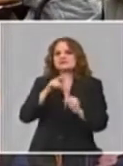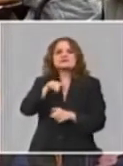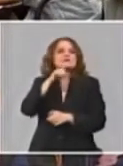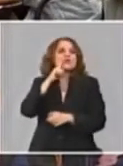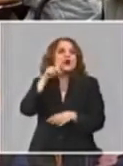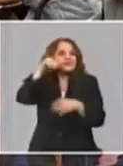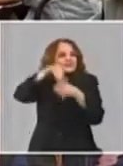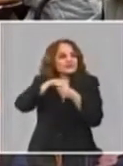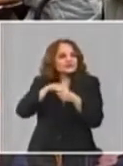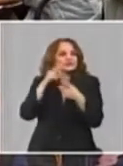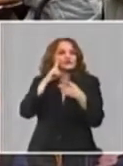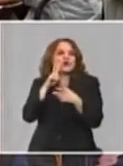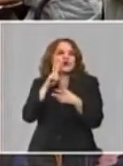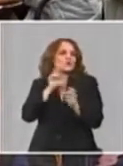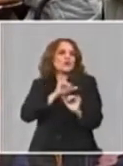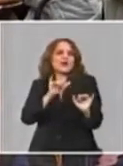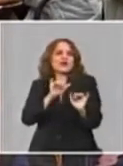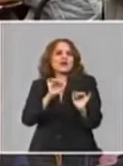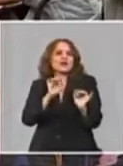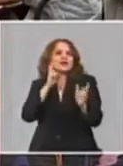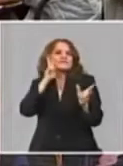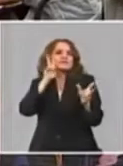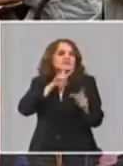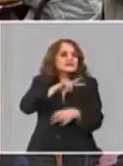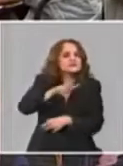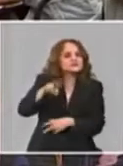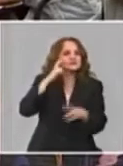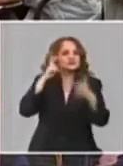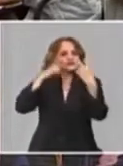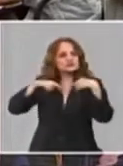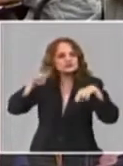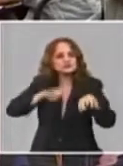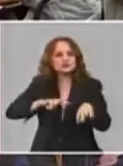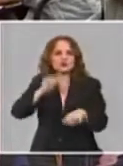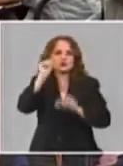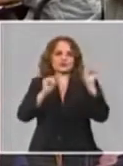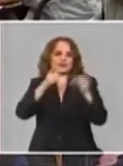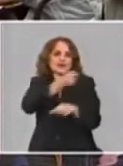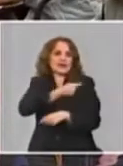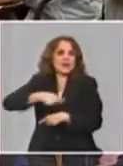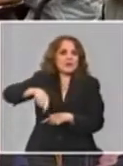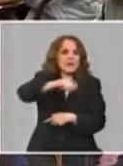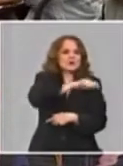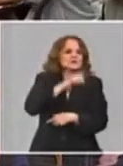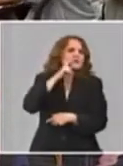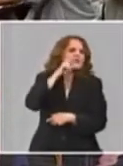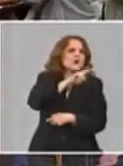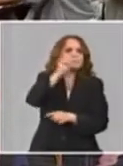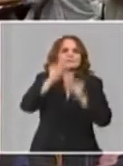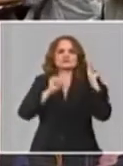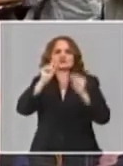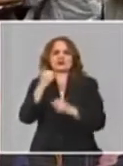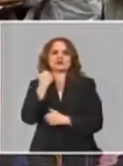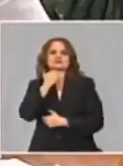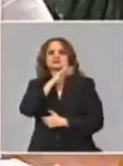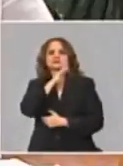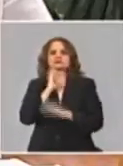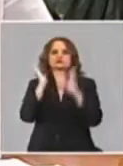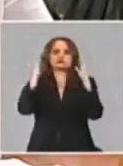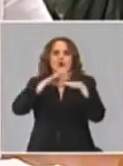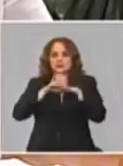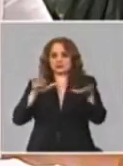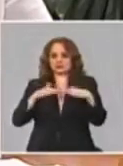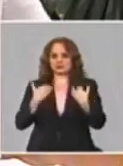búsqueda de prevalencia para búsqueda en esa prevalencia de asintomático porque sería ya casi como rastrear